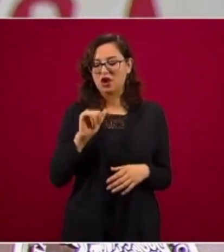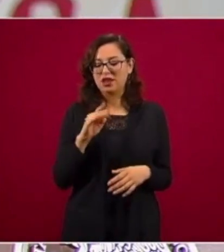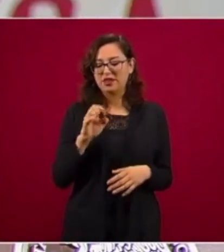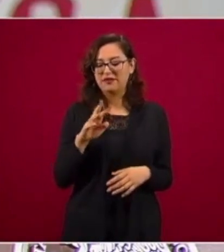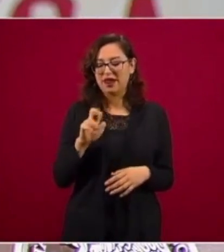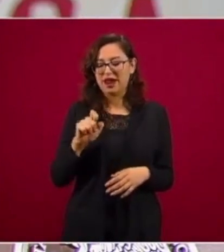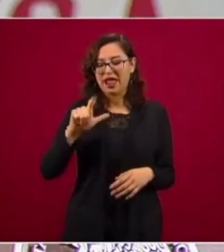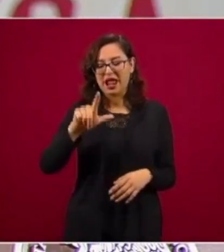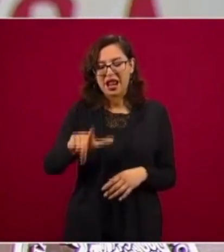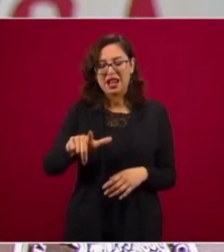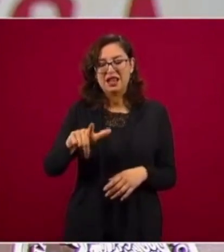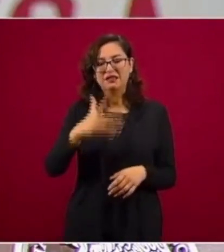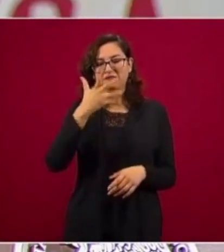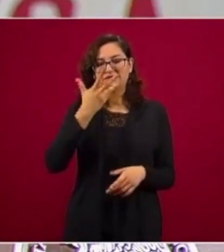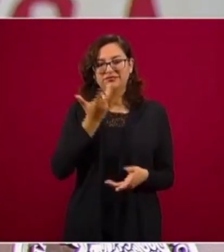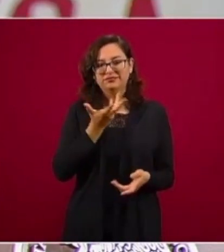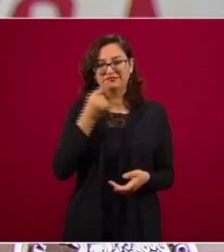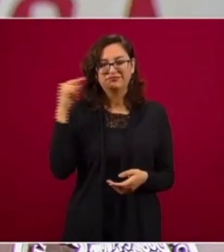Privatizaban y estatizaban.